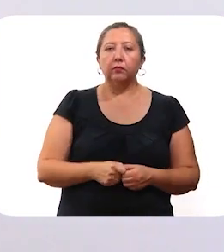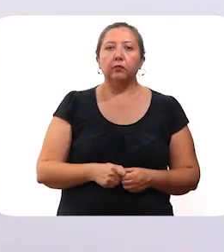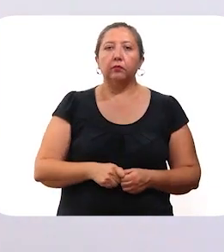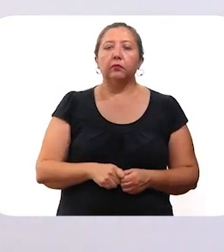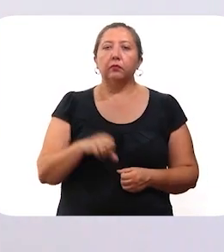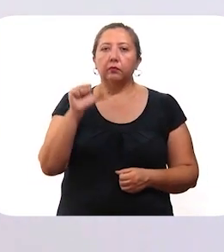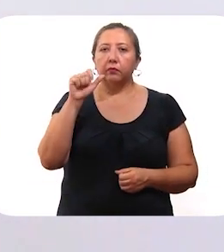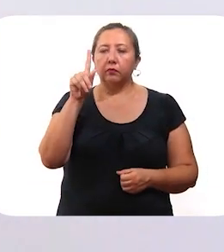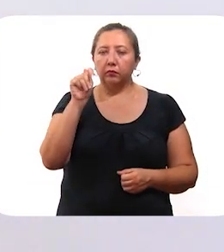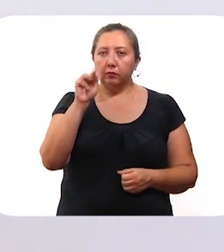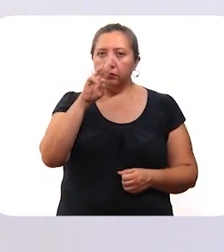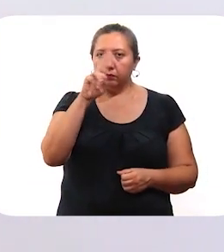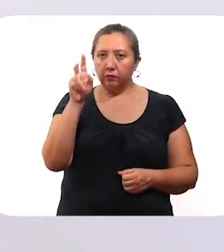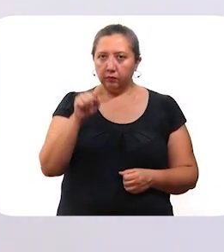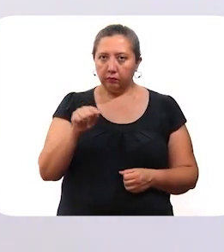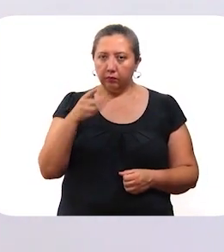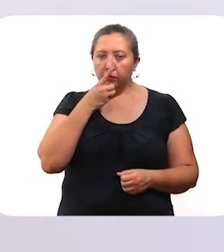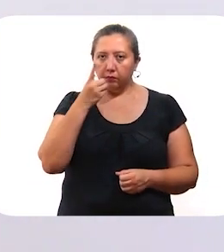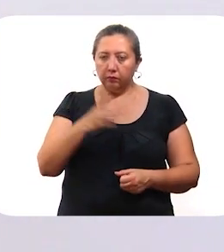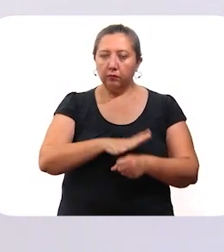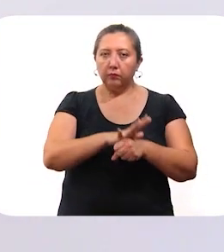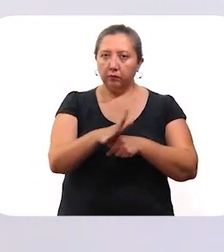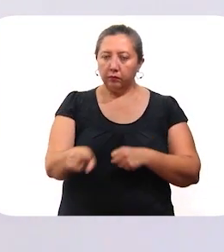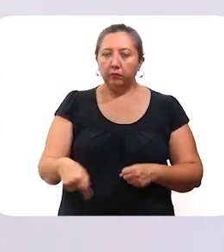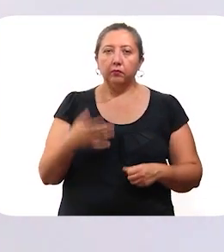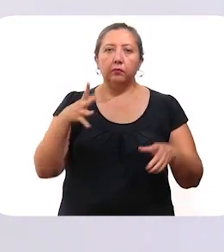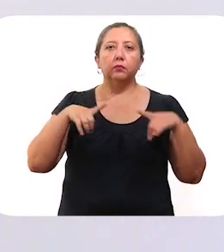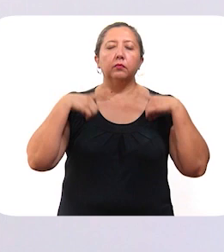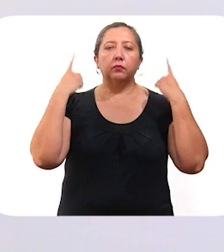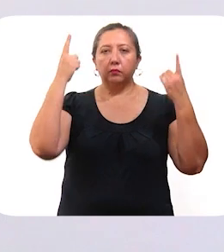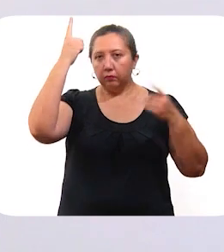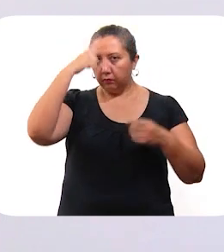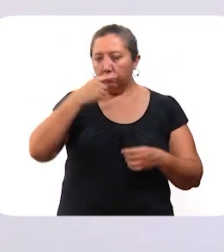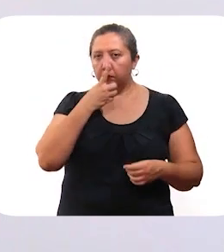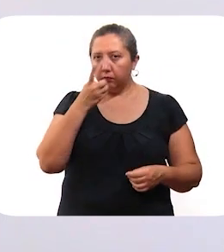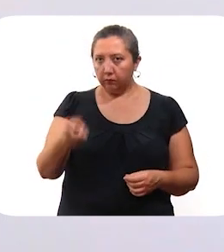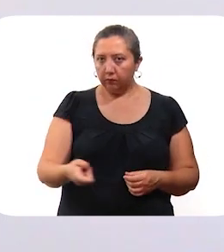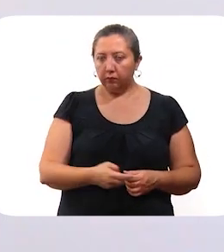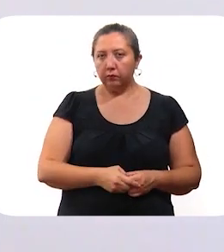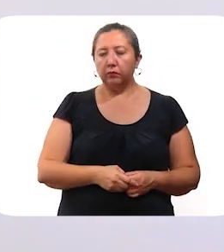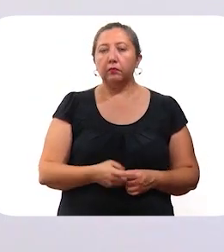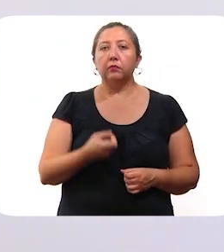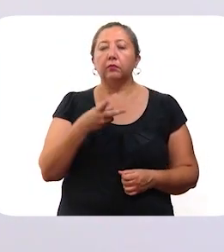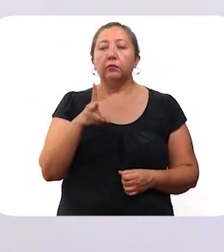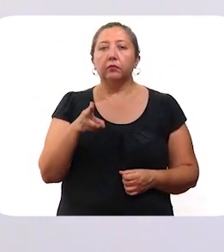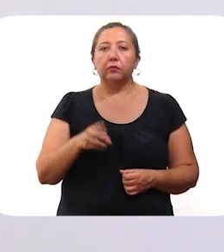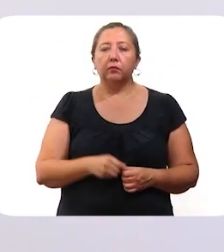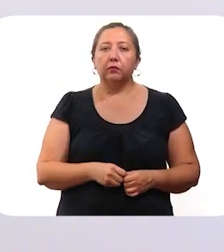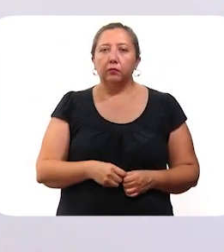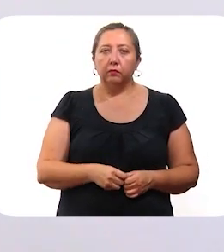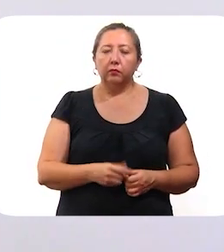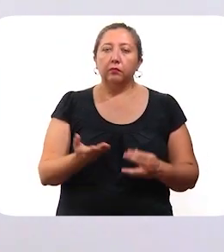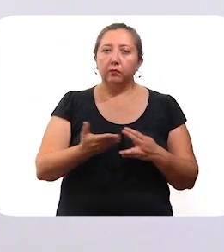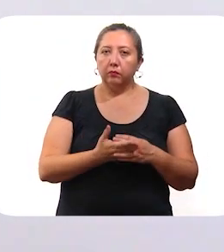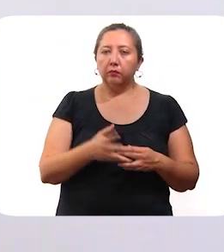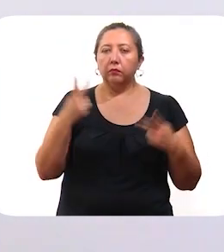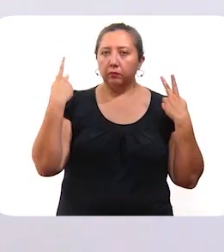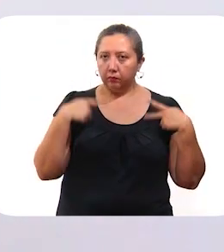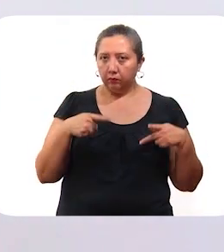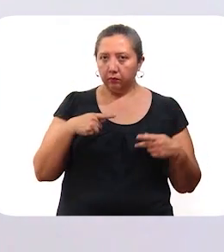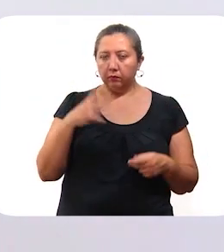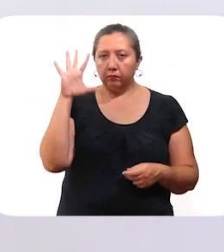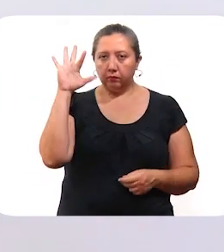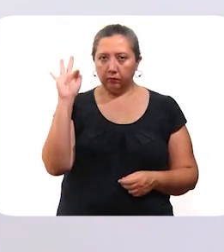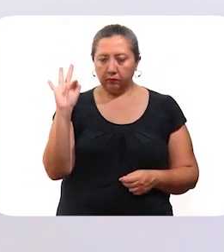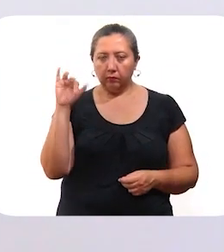farmacéutica AstraZeneca, las cuales serán destinadas para la aplicación de la dosis de refuerzo a los sectores de población